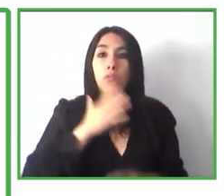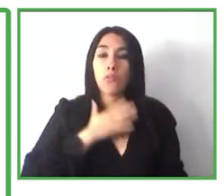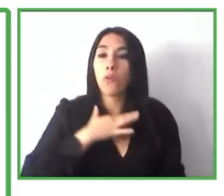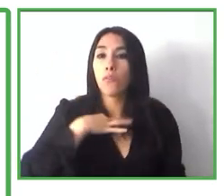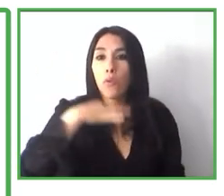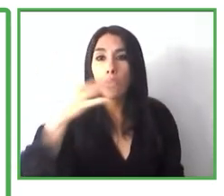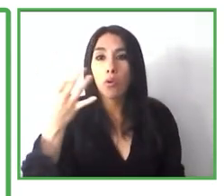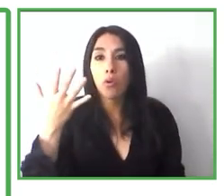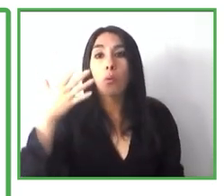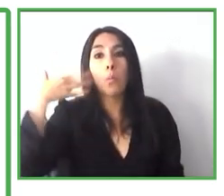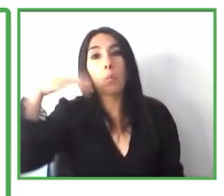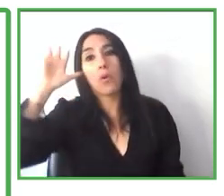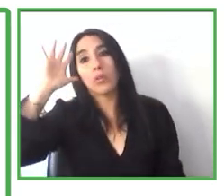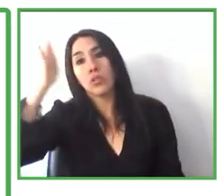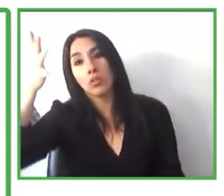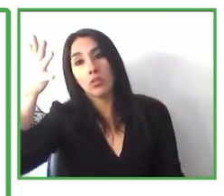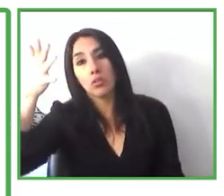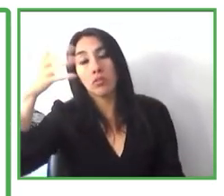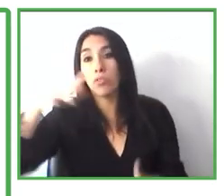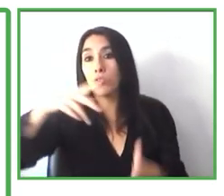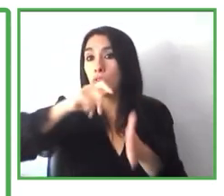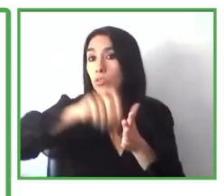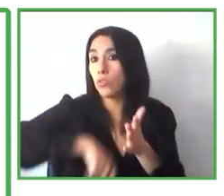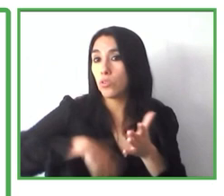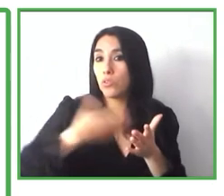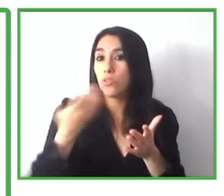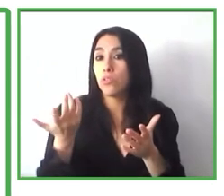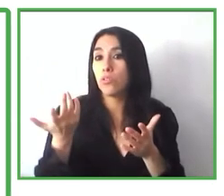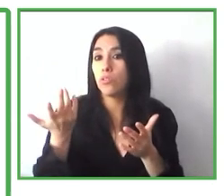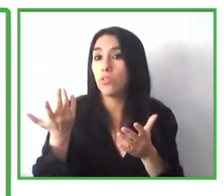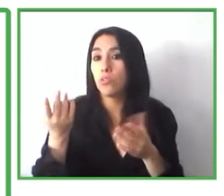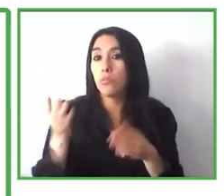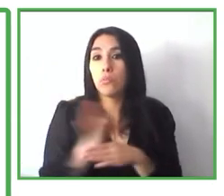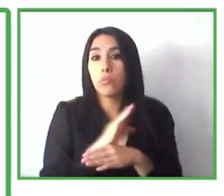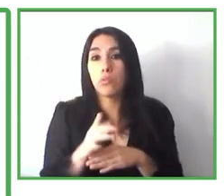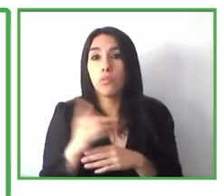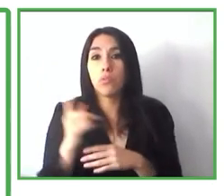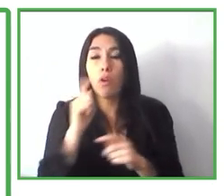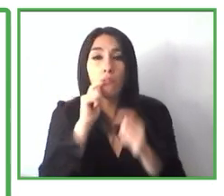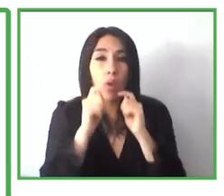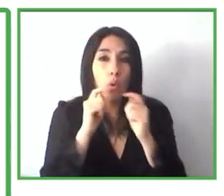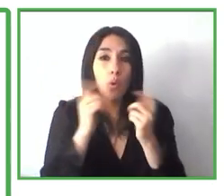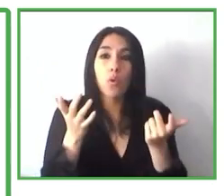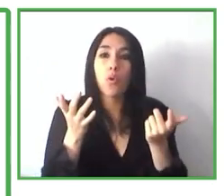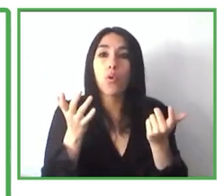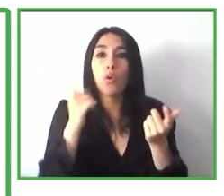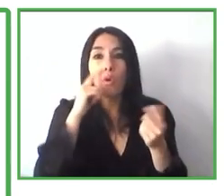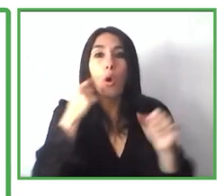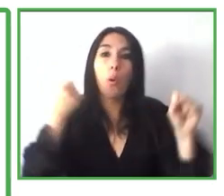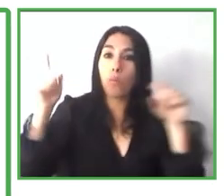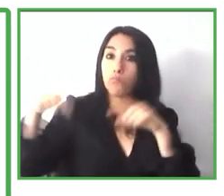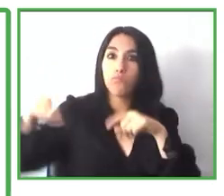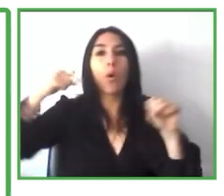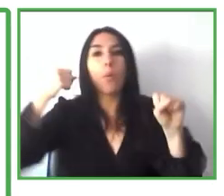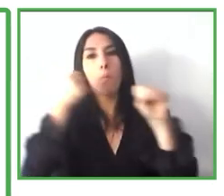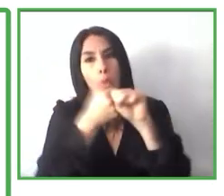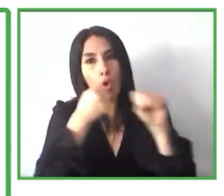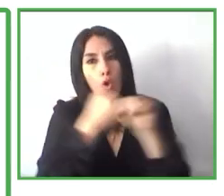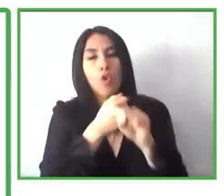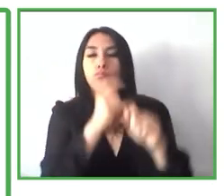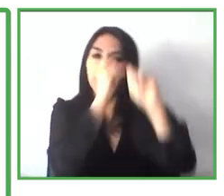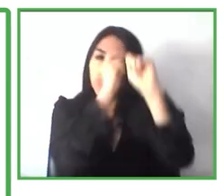Podemos apoyarlo, pero claramente siempre con la idea que la persona sea